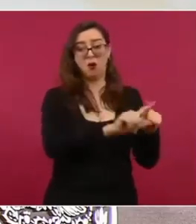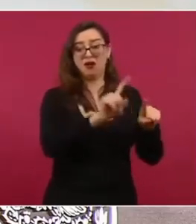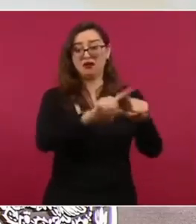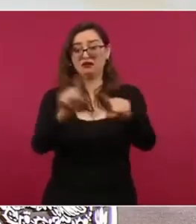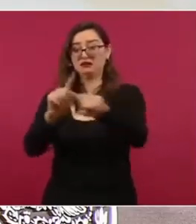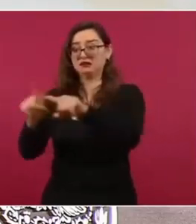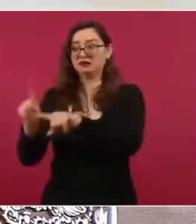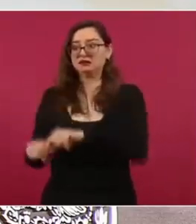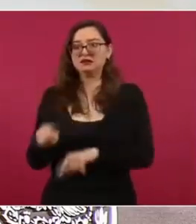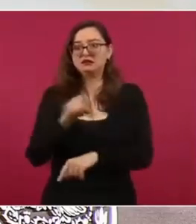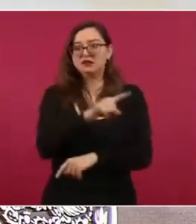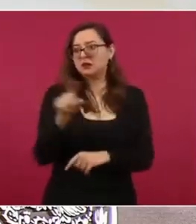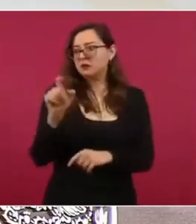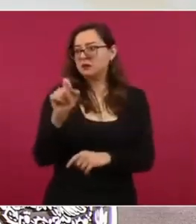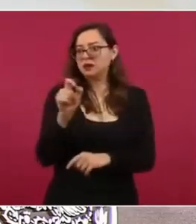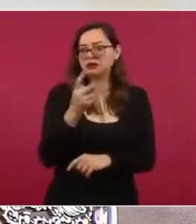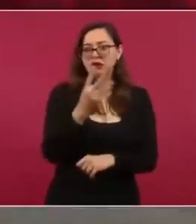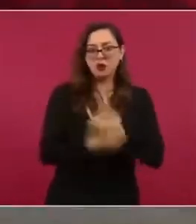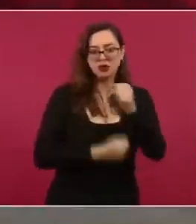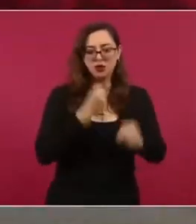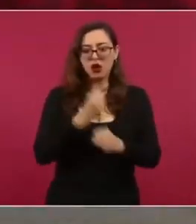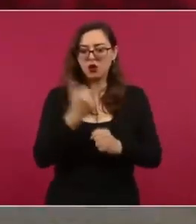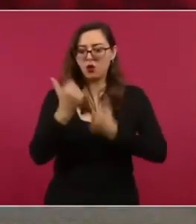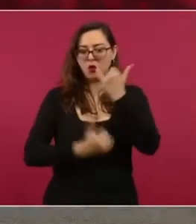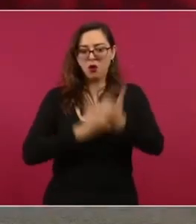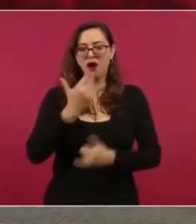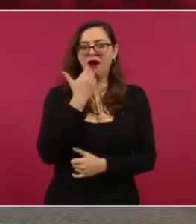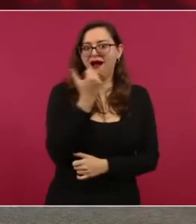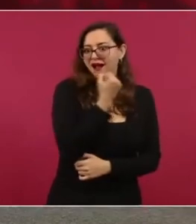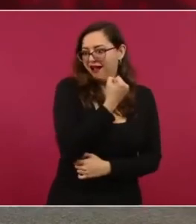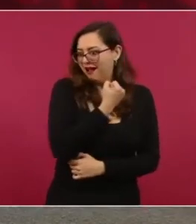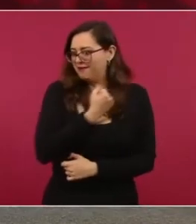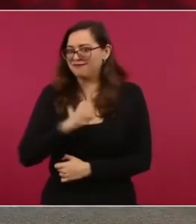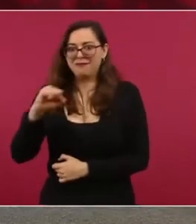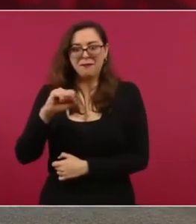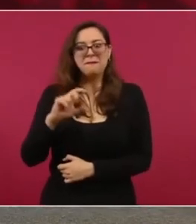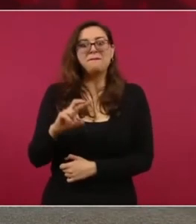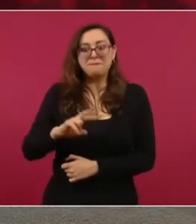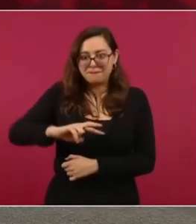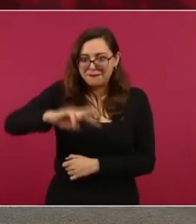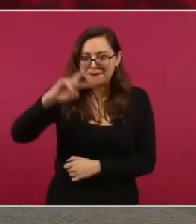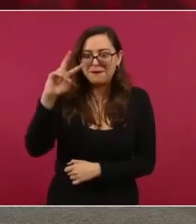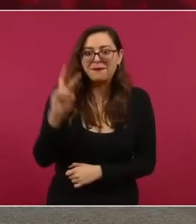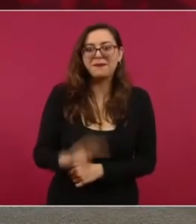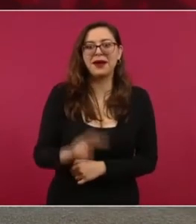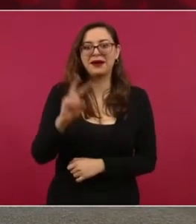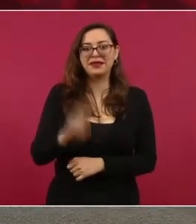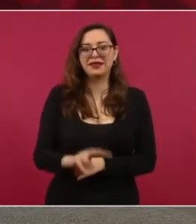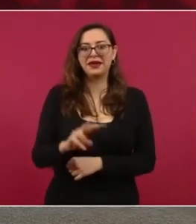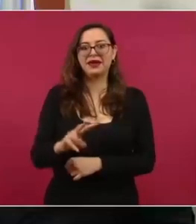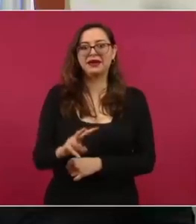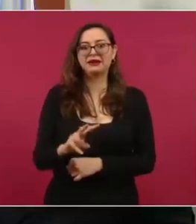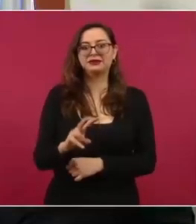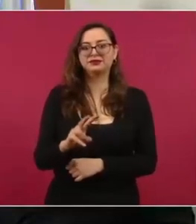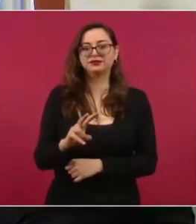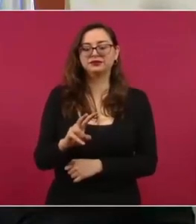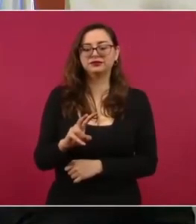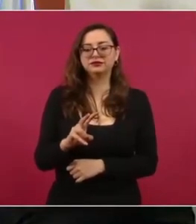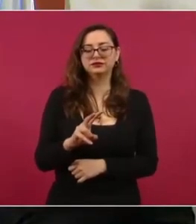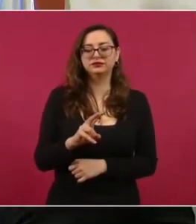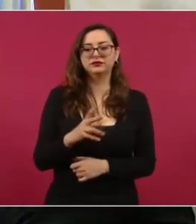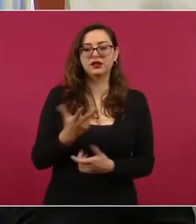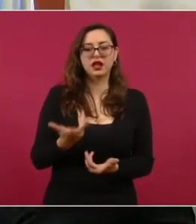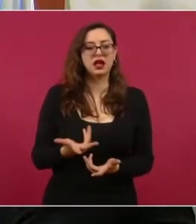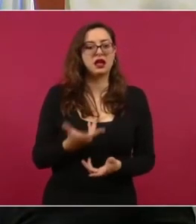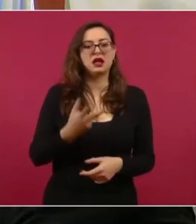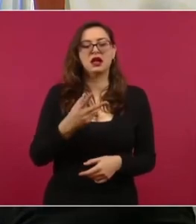24 años, no los debutaron, son excelentes jugadores, han jugado en la selección nacional sub